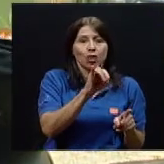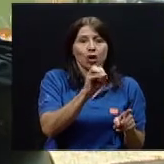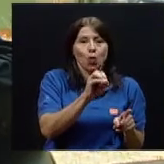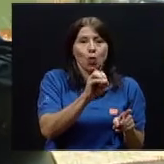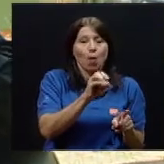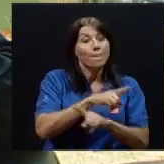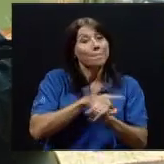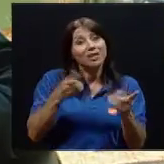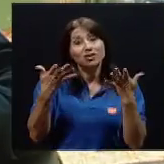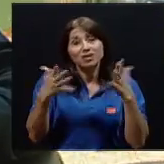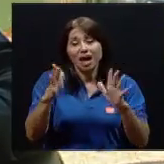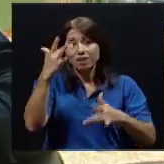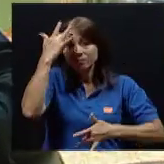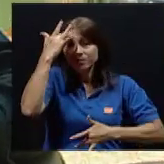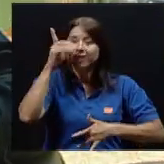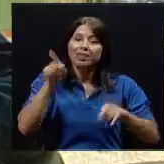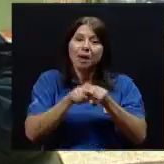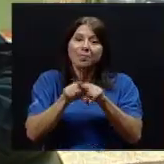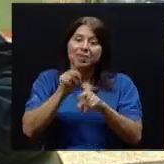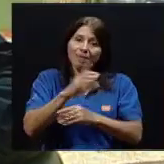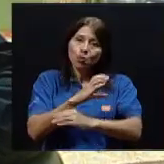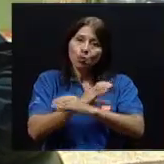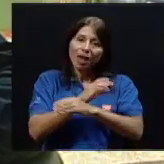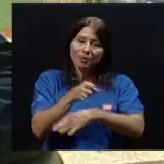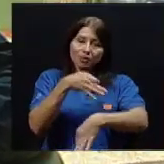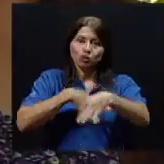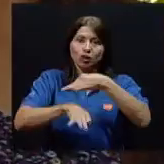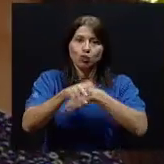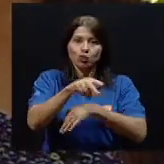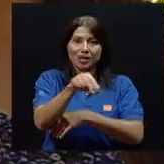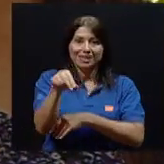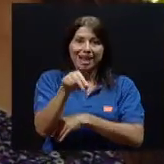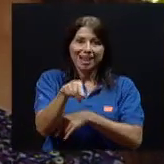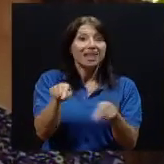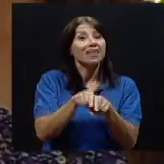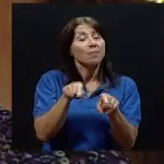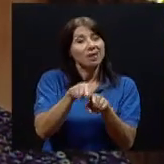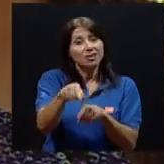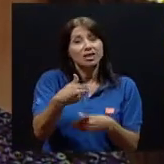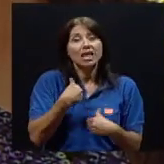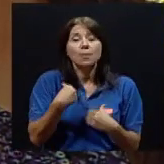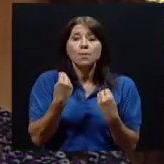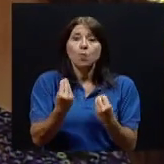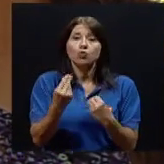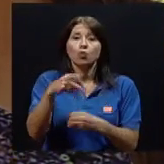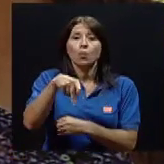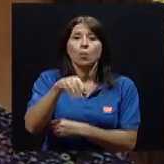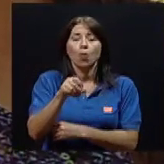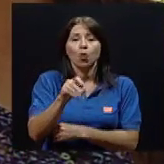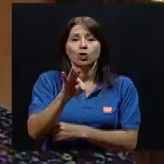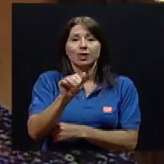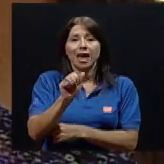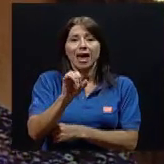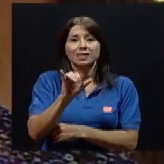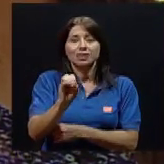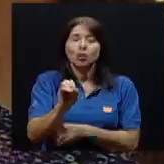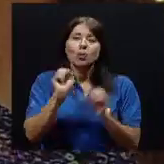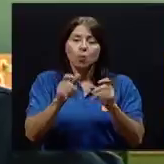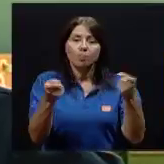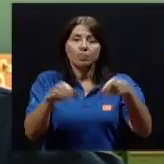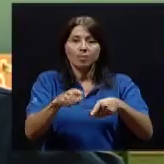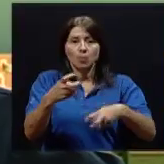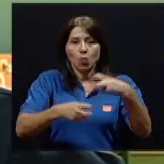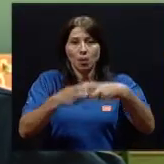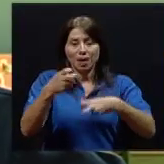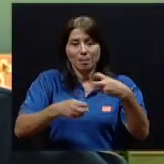Pero si el síndrome está establecido, también tengo que cuidarme de los sustitutos de la sal, porque son también ricos en potasio, y eso puede generar problemas si ya tengo disfunción renal